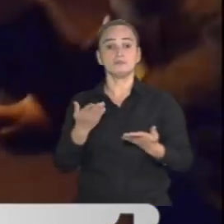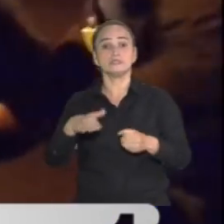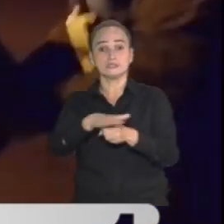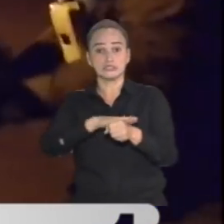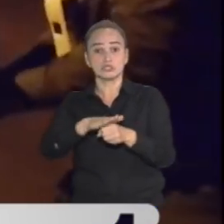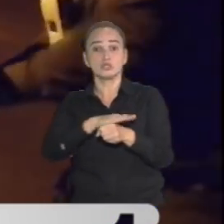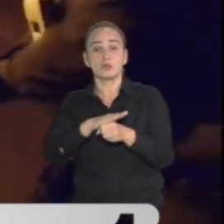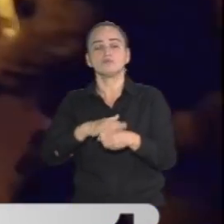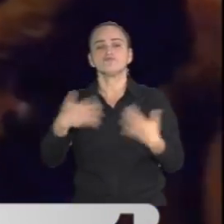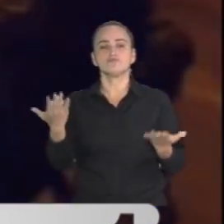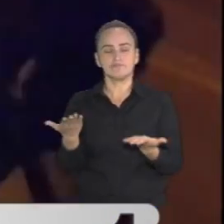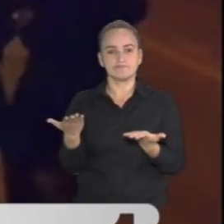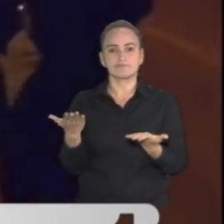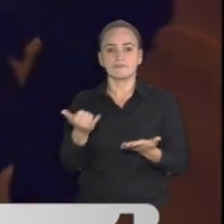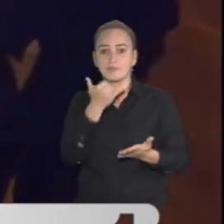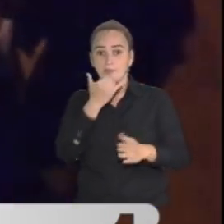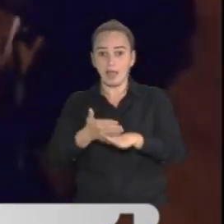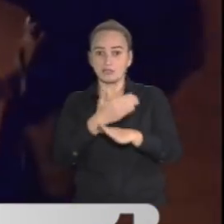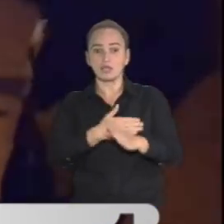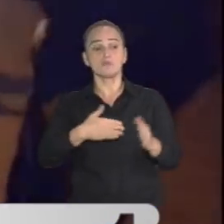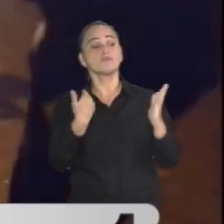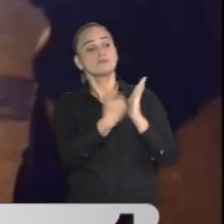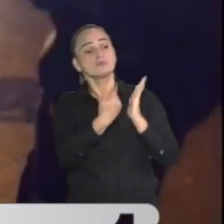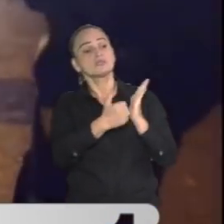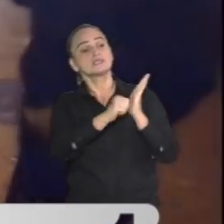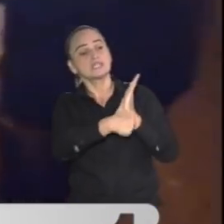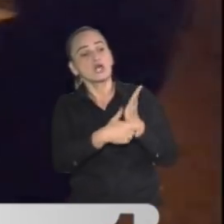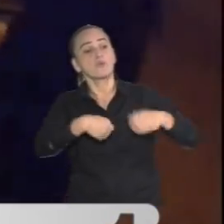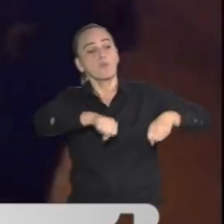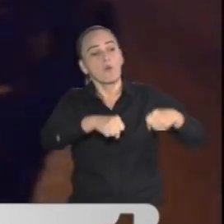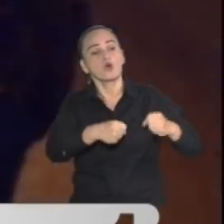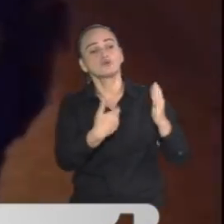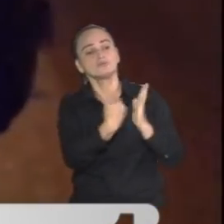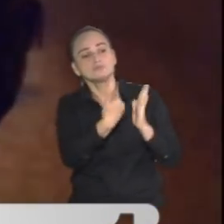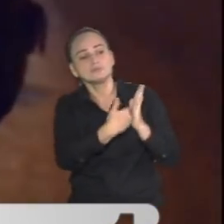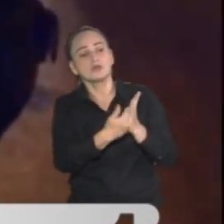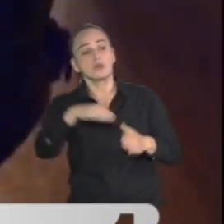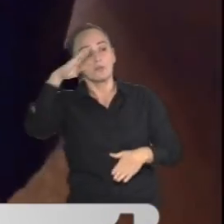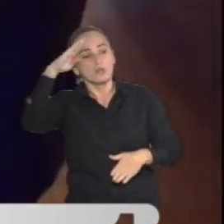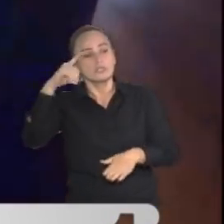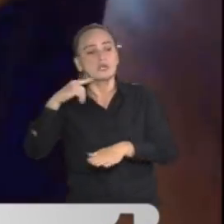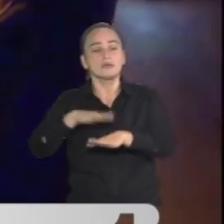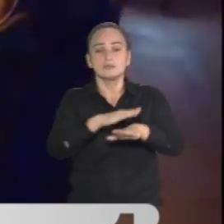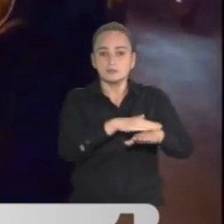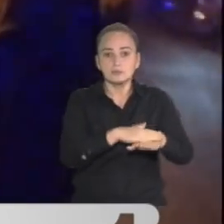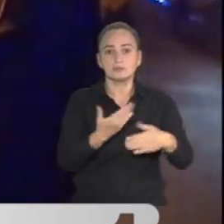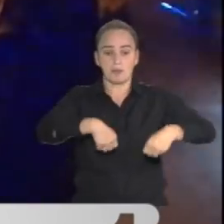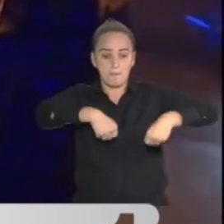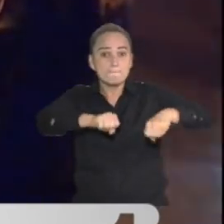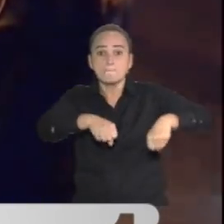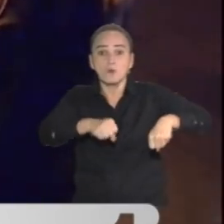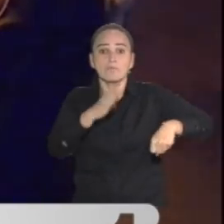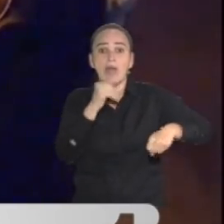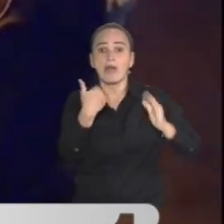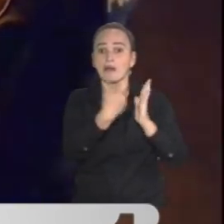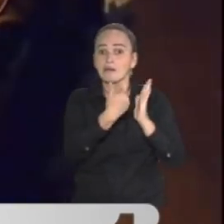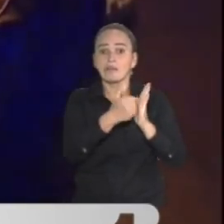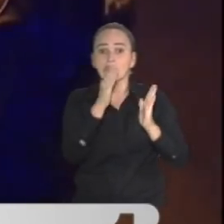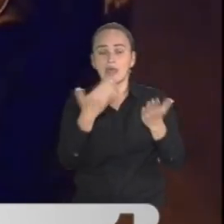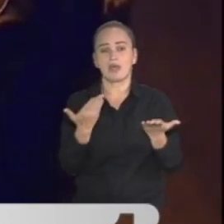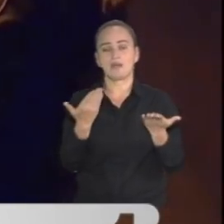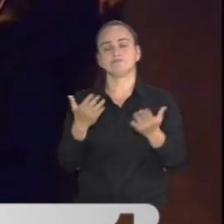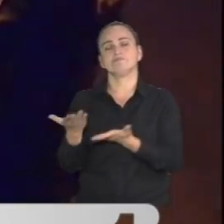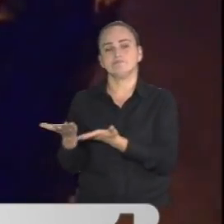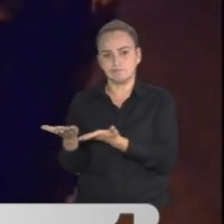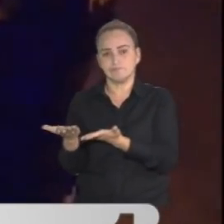sucedió en respuesta al requerimiento de los documentos de la moto por parte de las autoridades, dado que ésta se encontraba sin papeles. Por